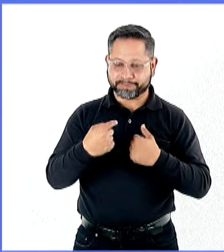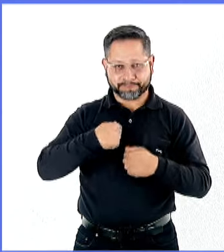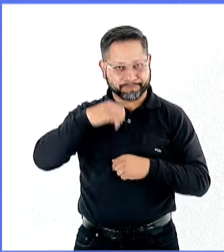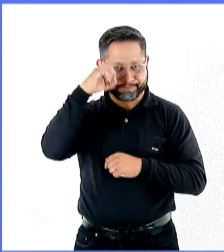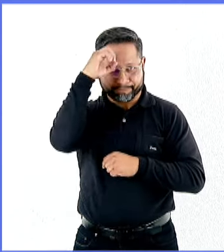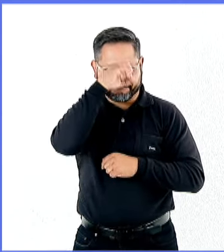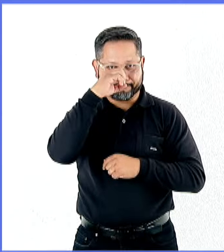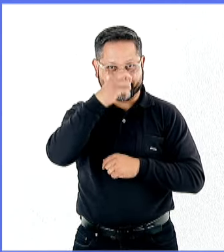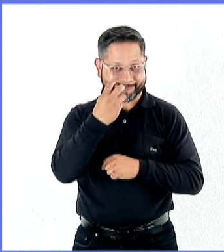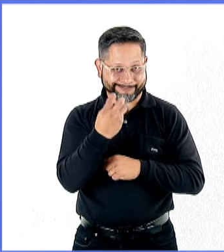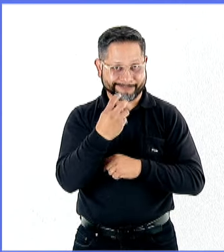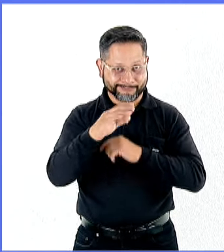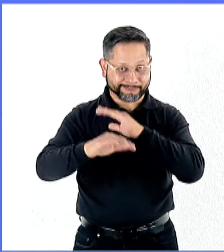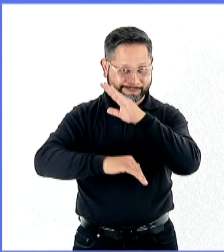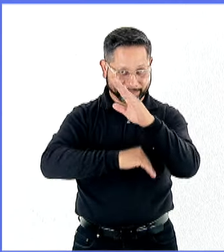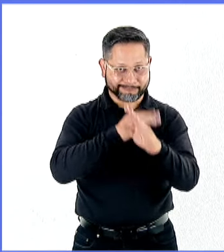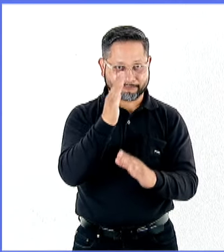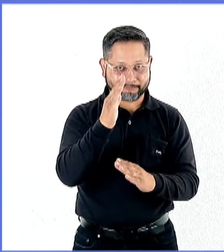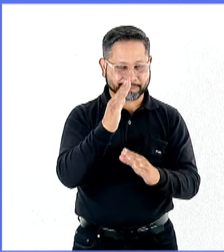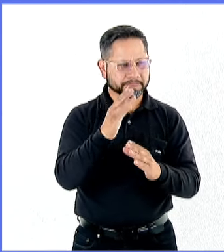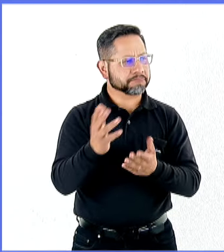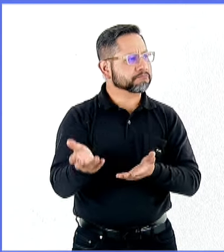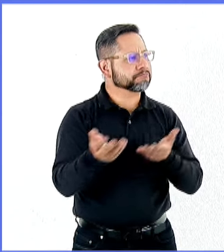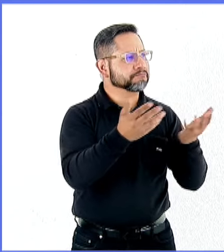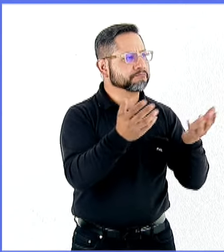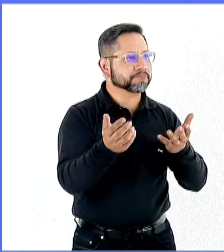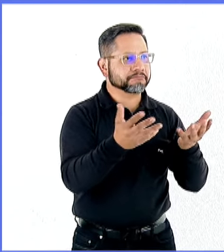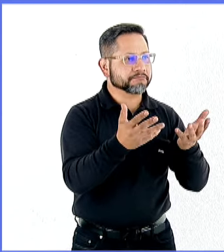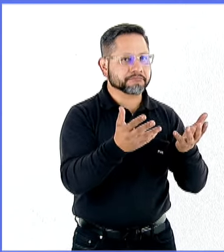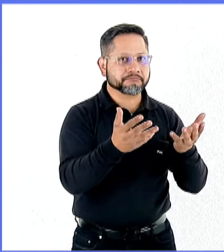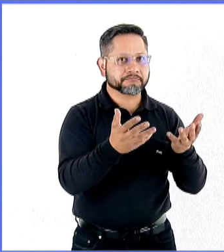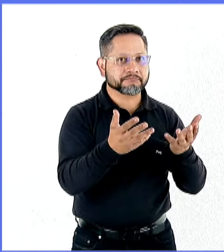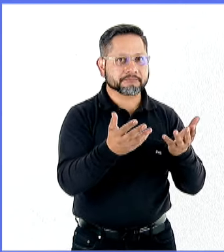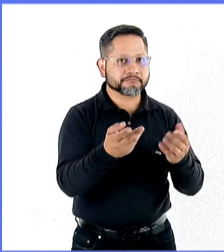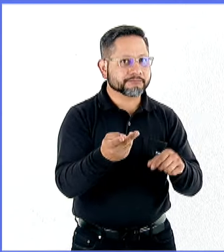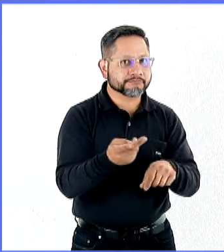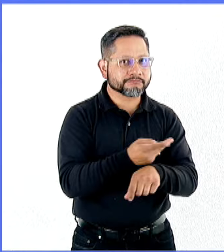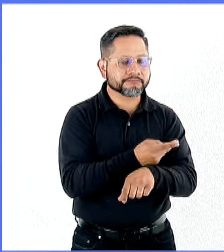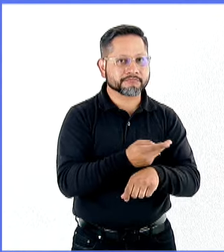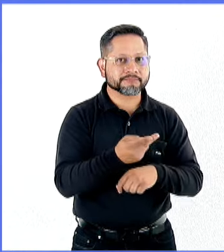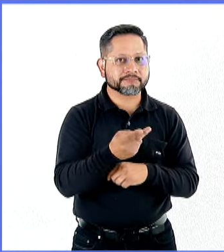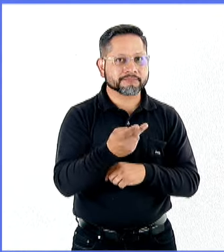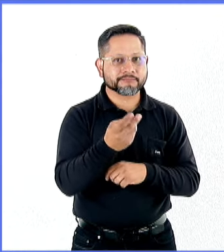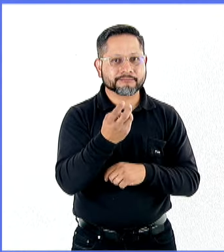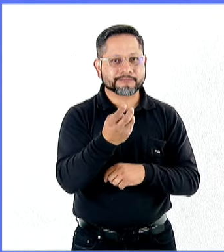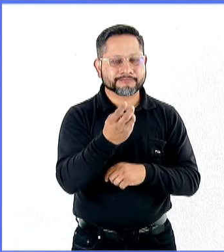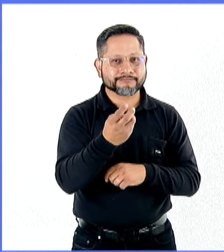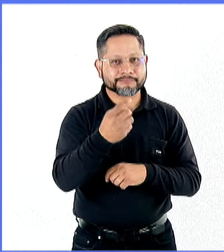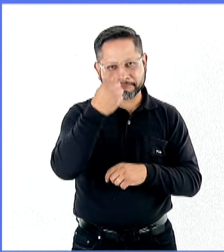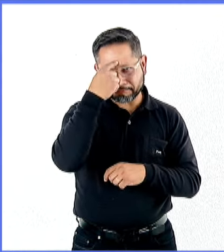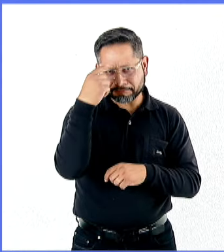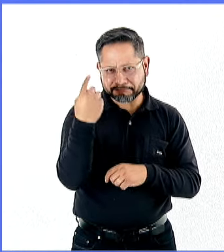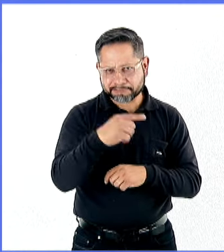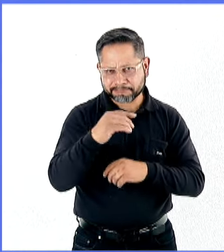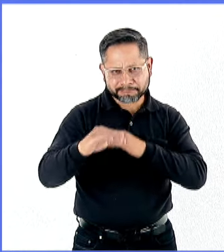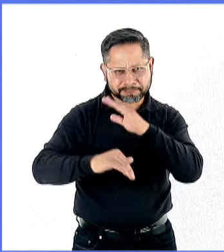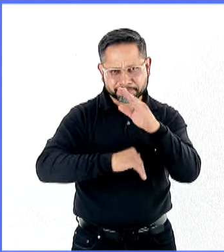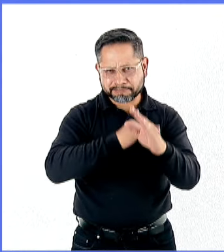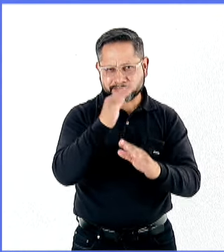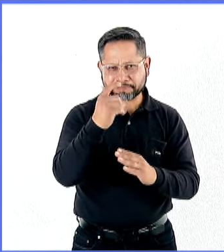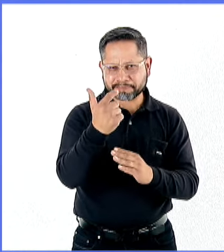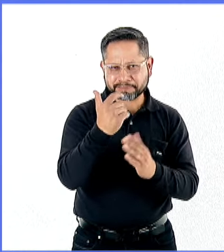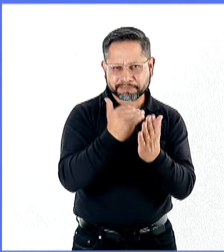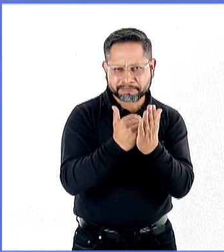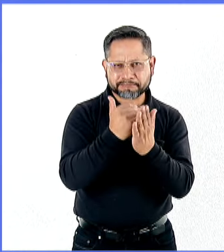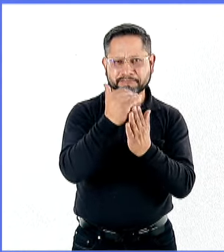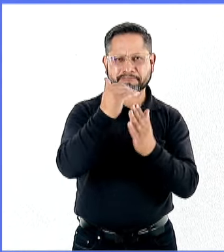este éxito en el sector exportador no se ha traducido en un éxito para mayor crecimiento